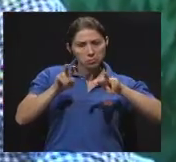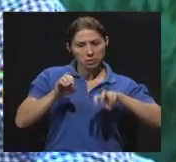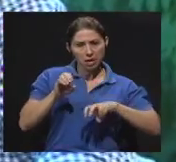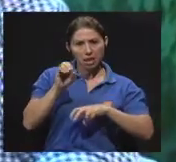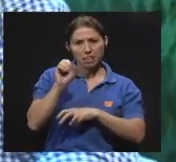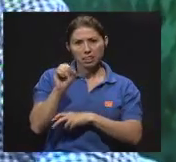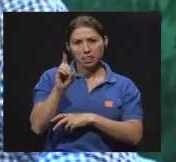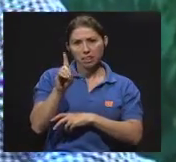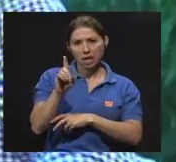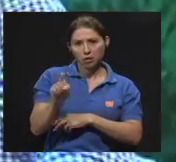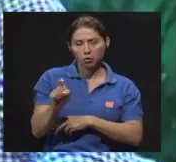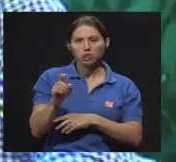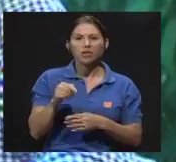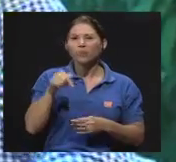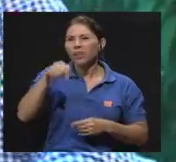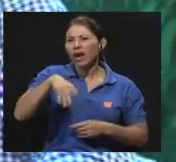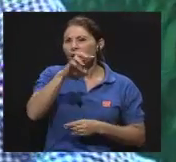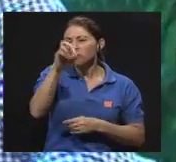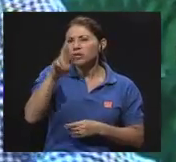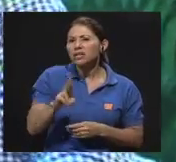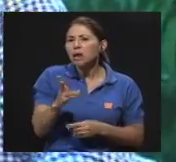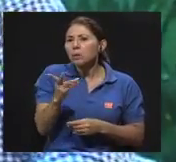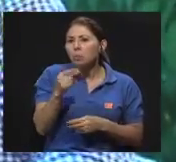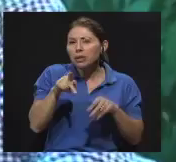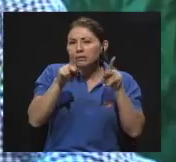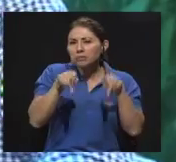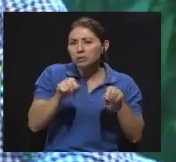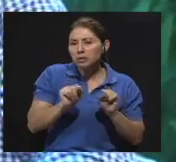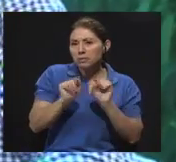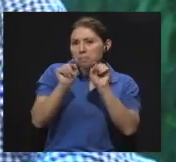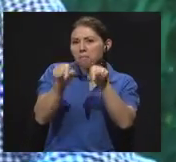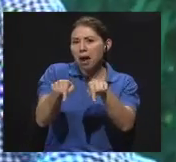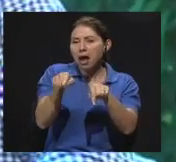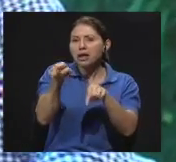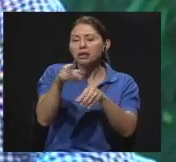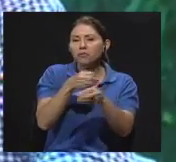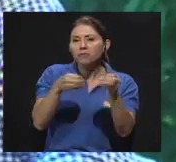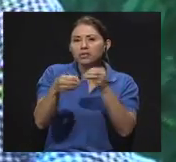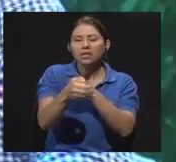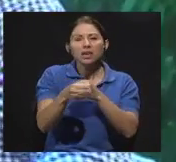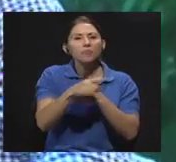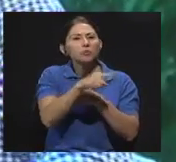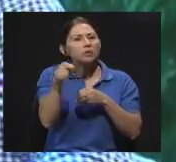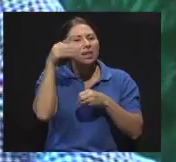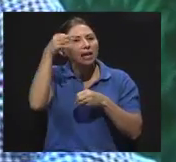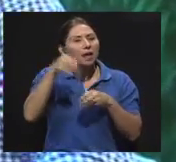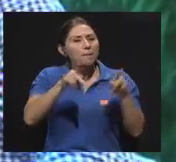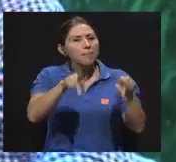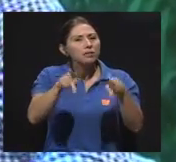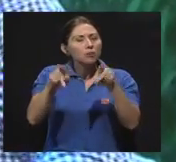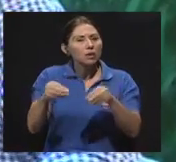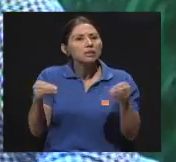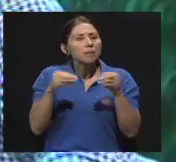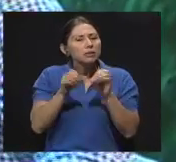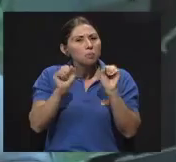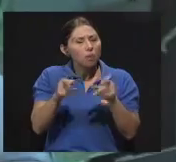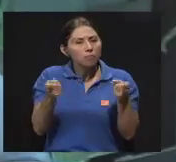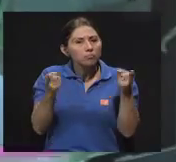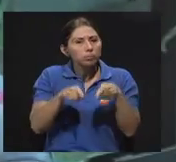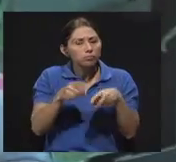tantas personas acuden aquí en Costa Rica a este tipo de consultorios? ¿Y cuáles son las poblaciones que usted considera más propensas?